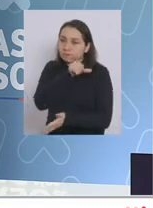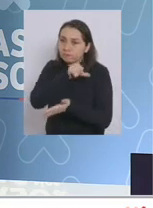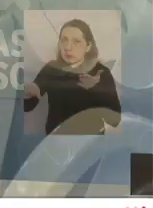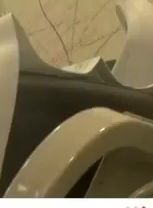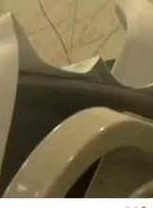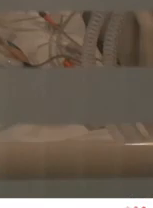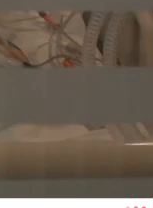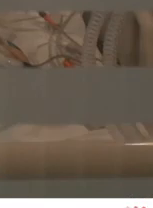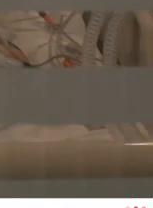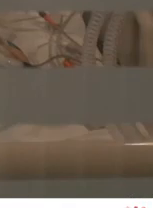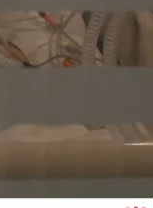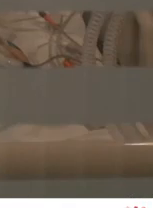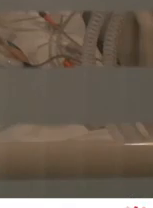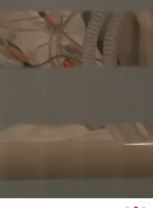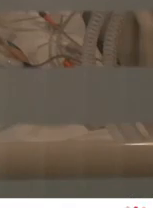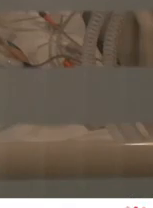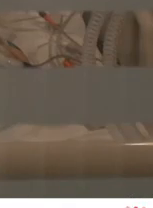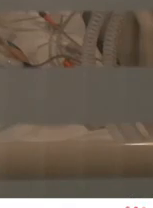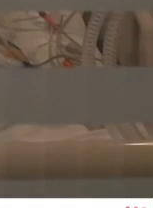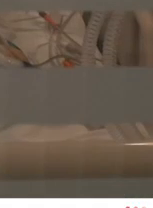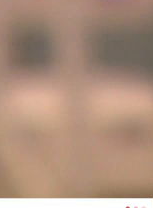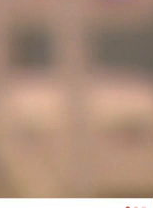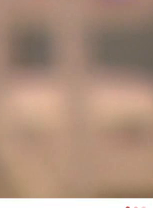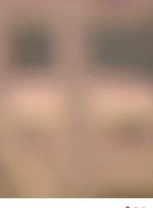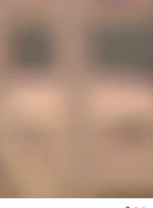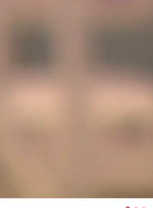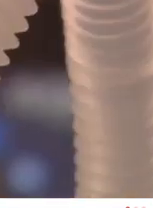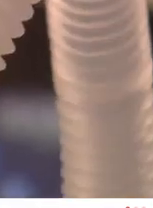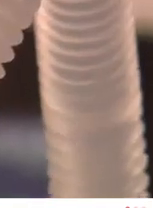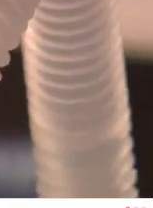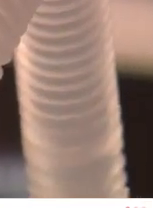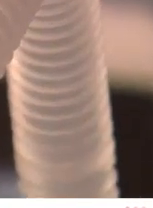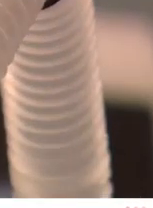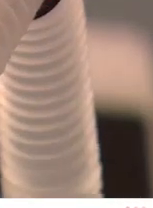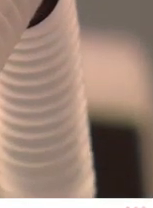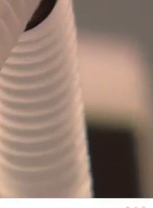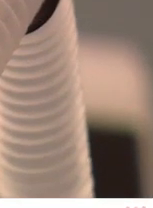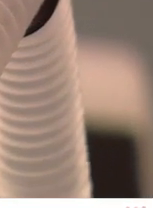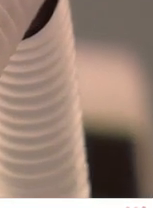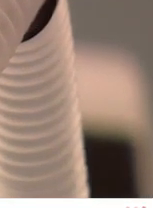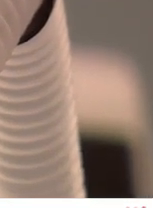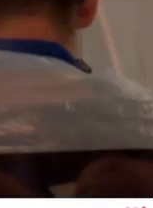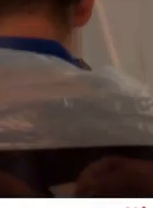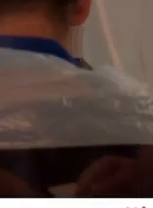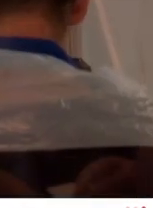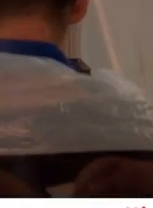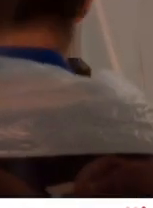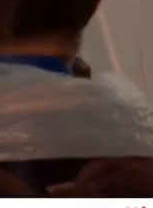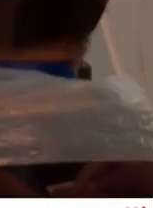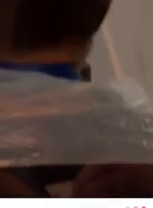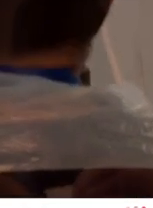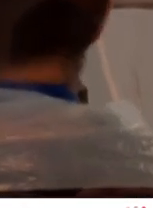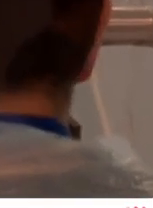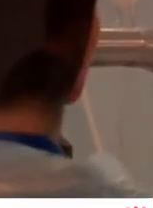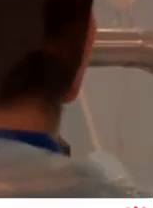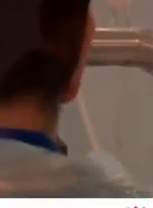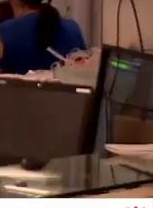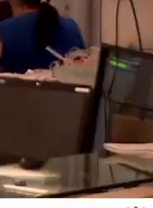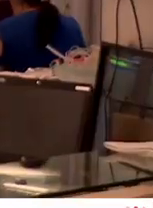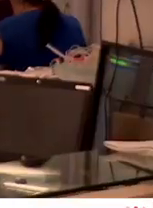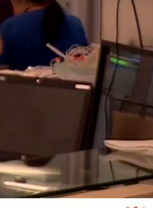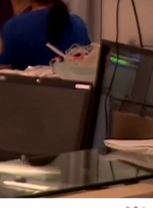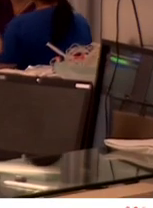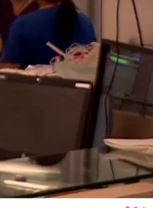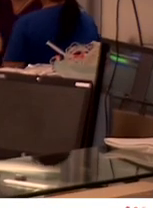dieron a conocer rápidamente hacer un resumen 3.448 nuevos casos 51 fallecidos se da un